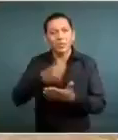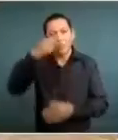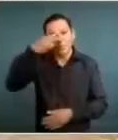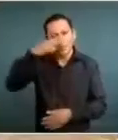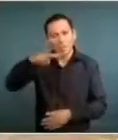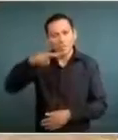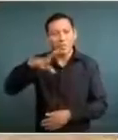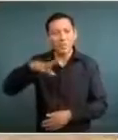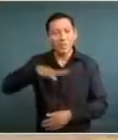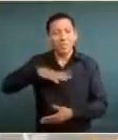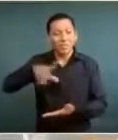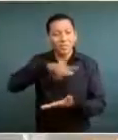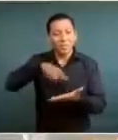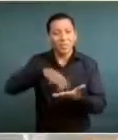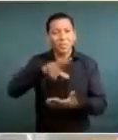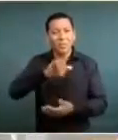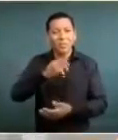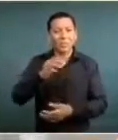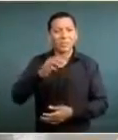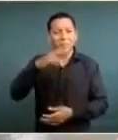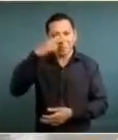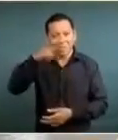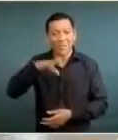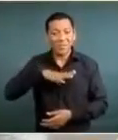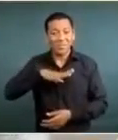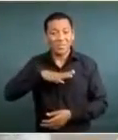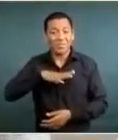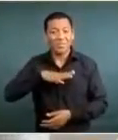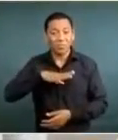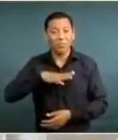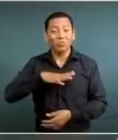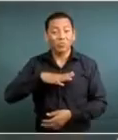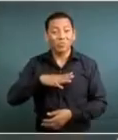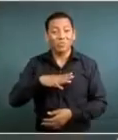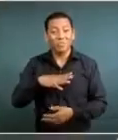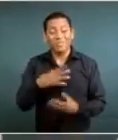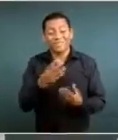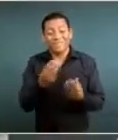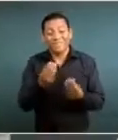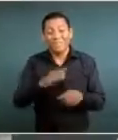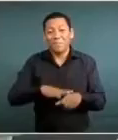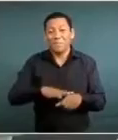en el Valle de México, que es donde tenemos más